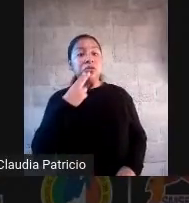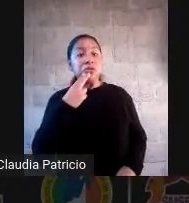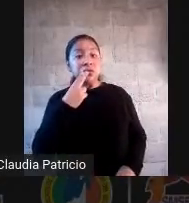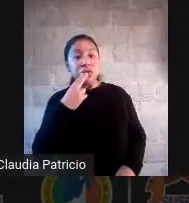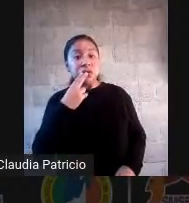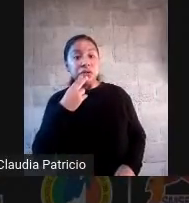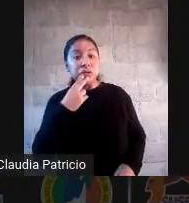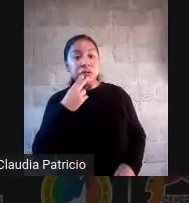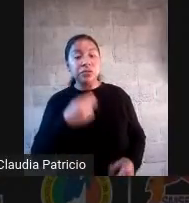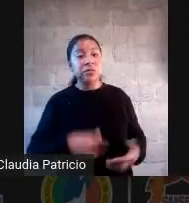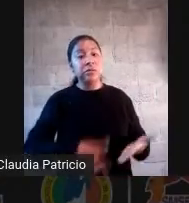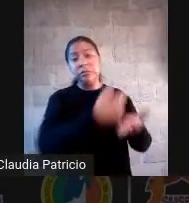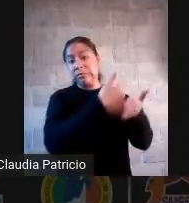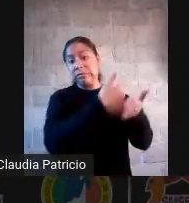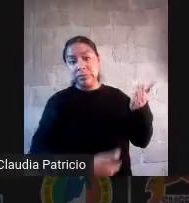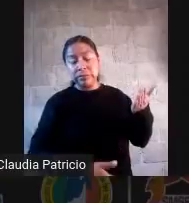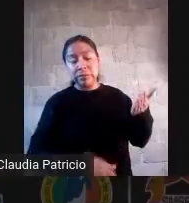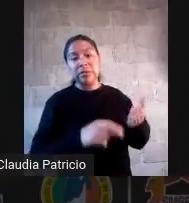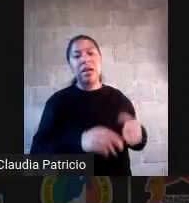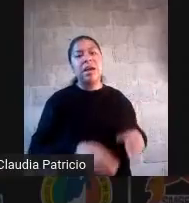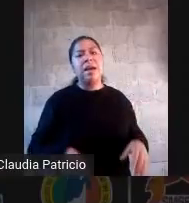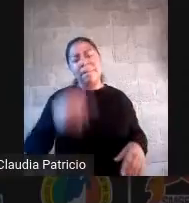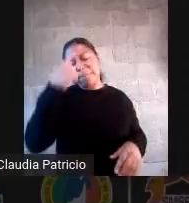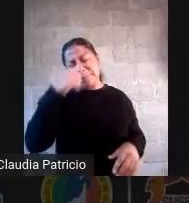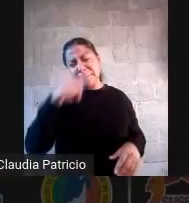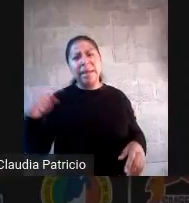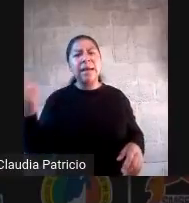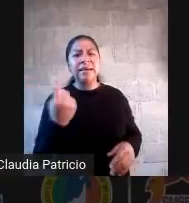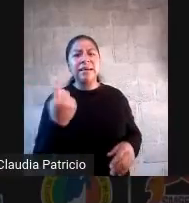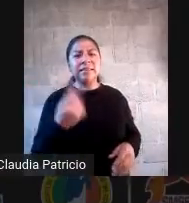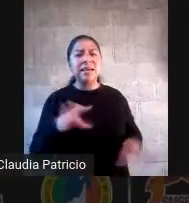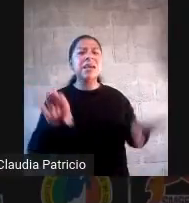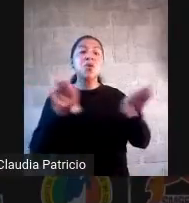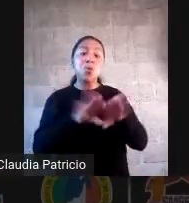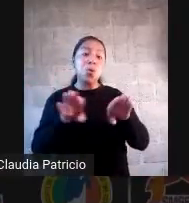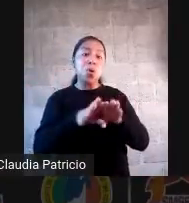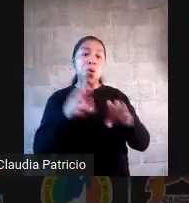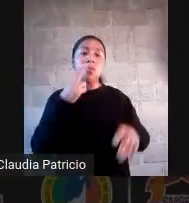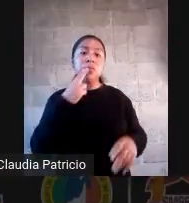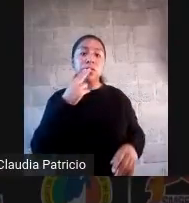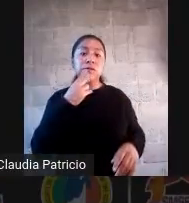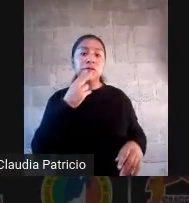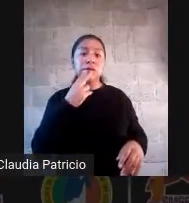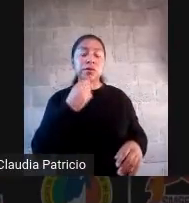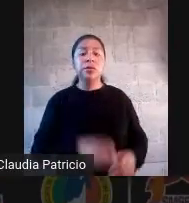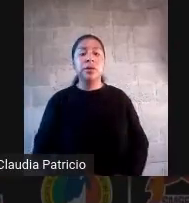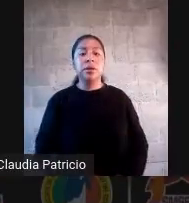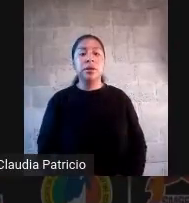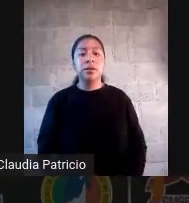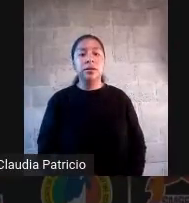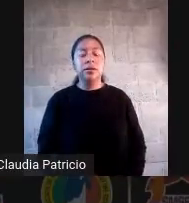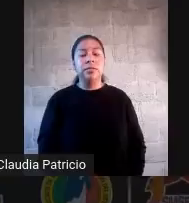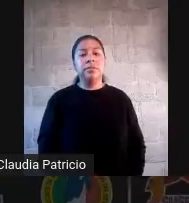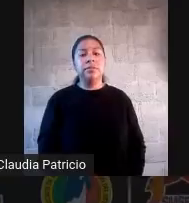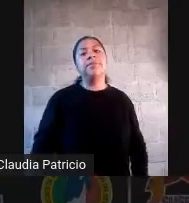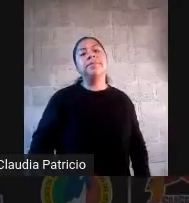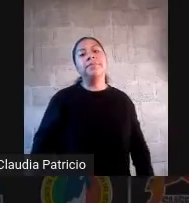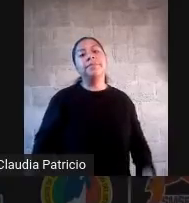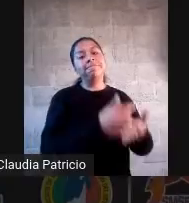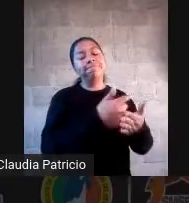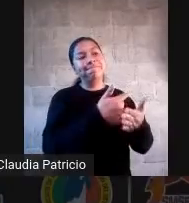existen nada más. Y nada más en este mundo docente existen los instrumentos cualitativos y cuantitativos.